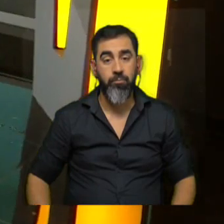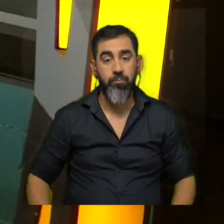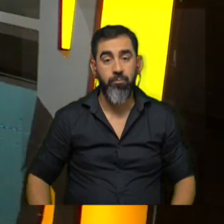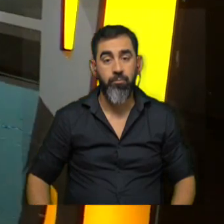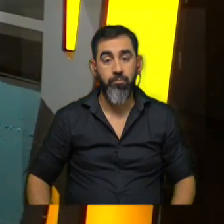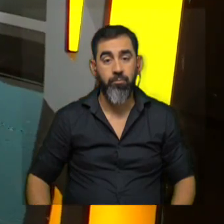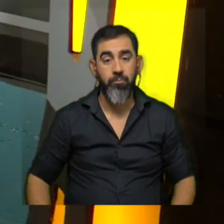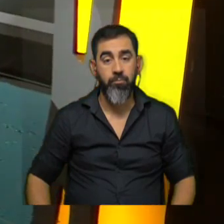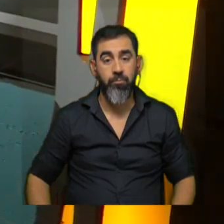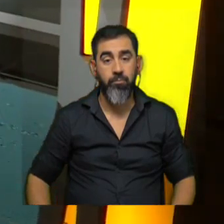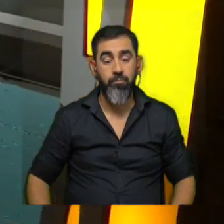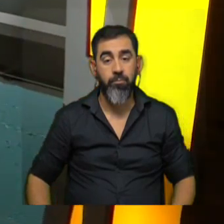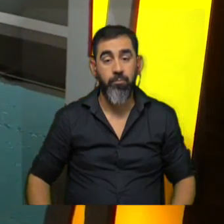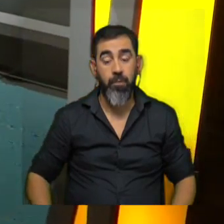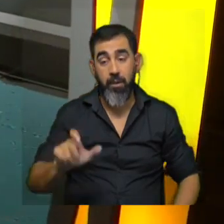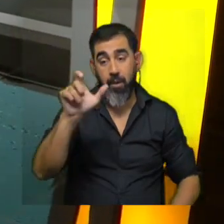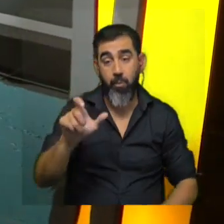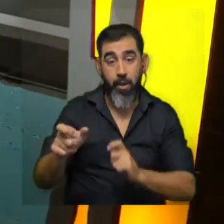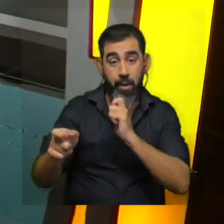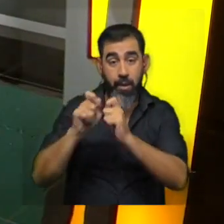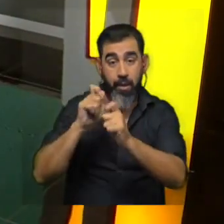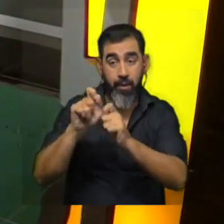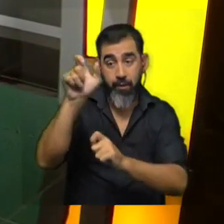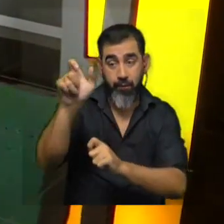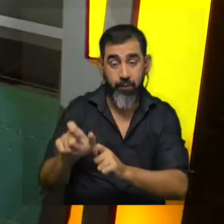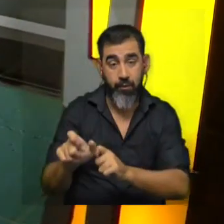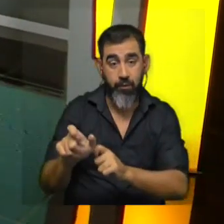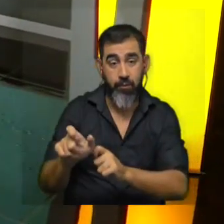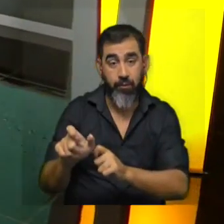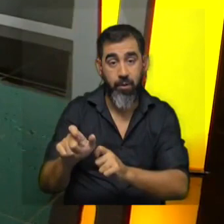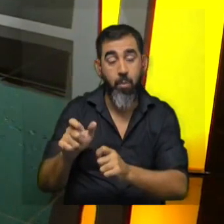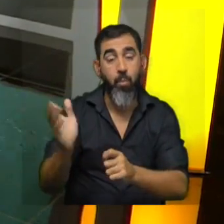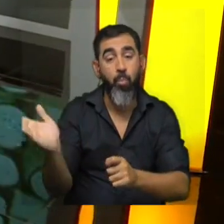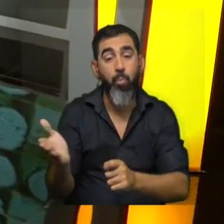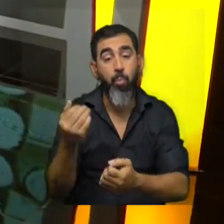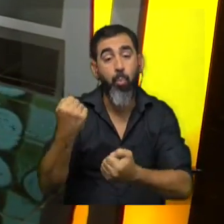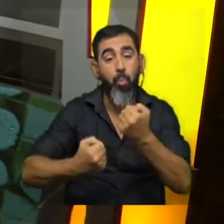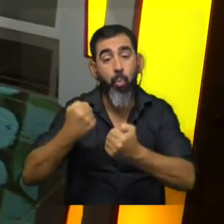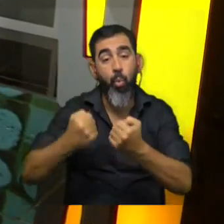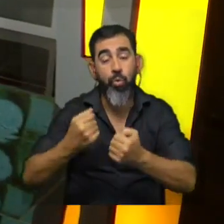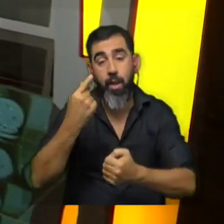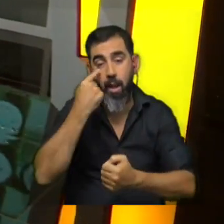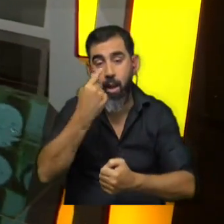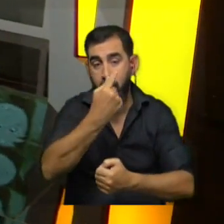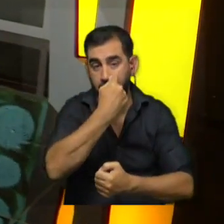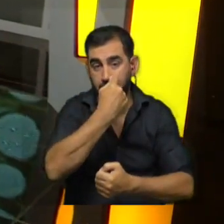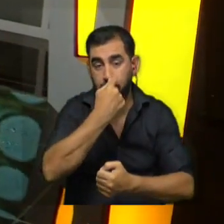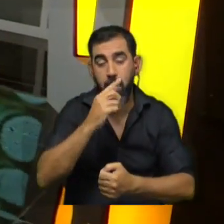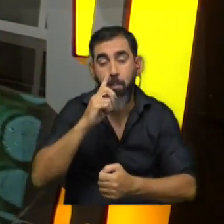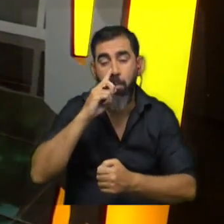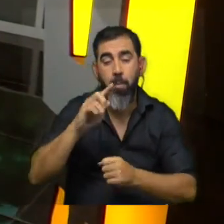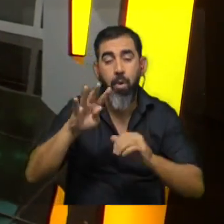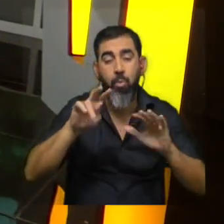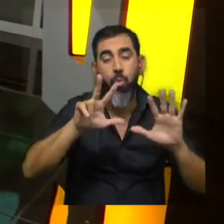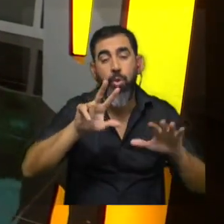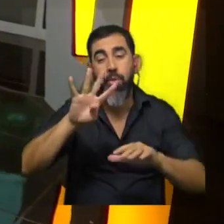Daniela Garese quien entrevistaba a Alexandra es fabrica es fabricante de lentes de contacto desde 1984